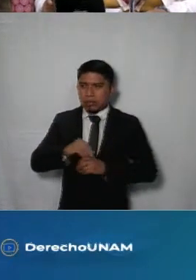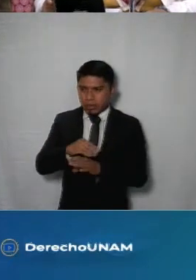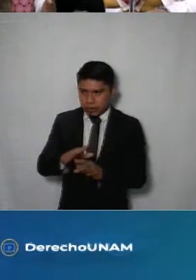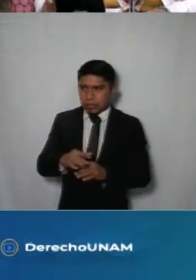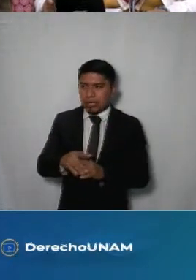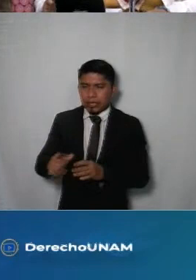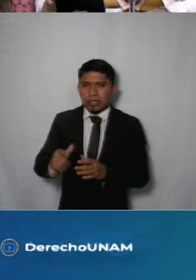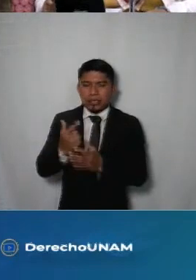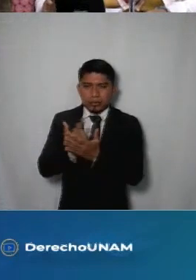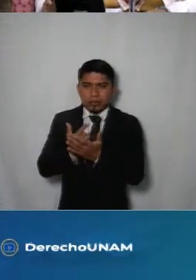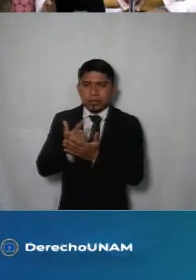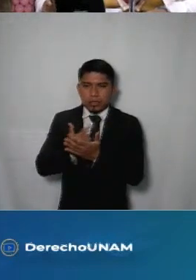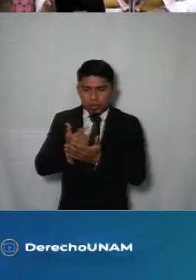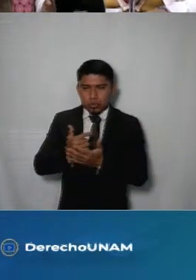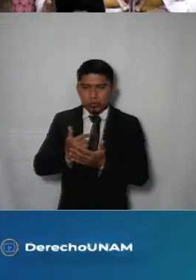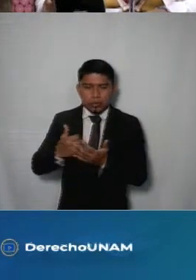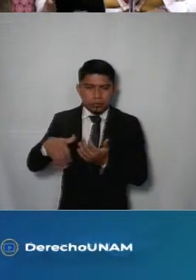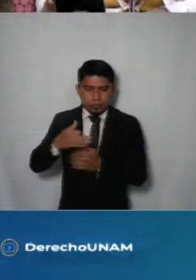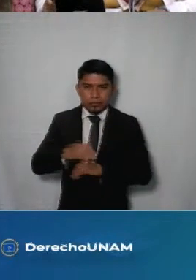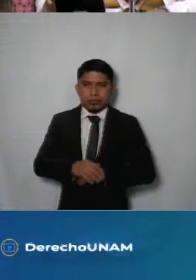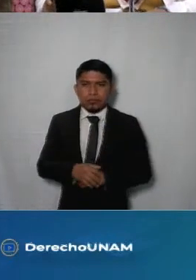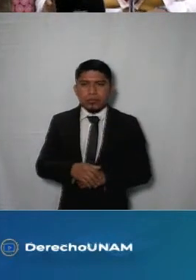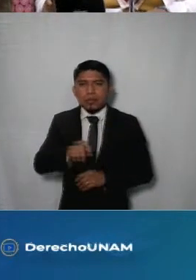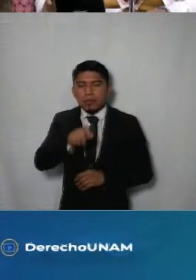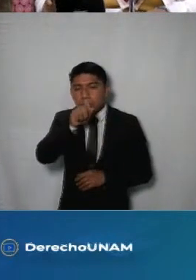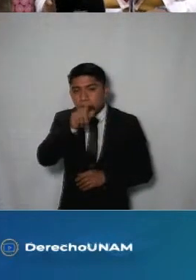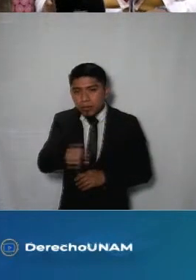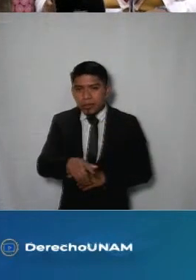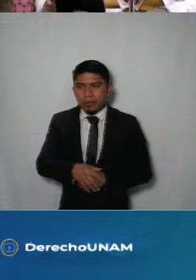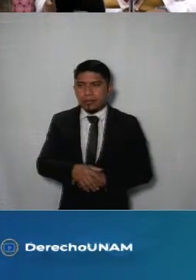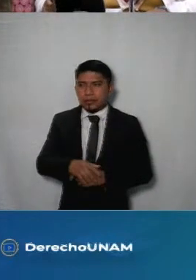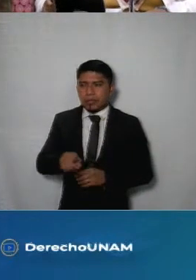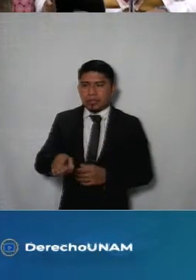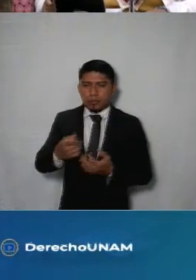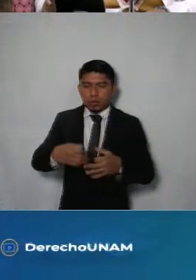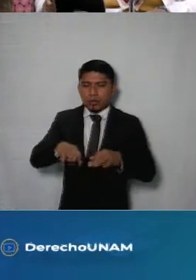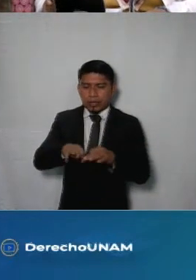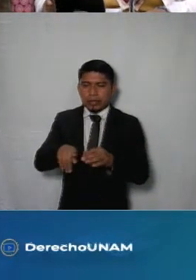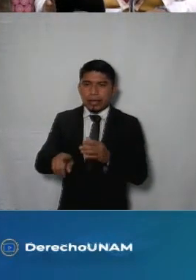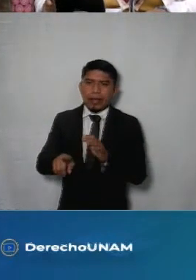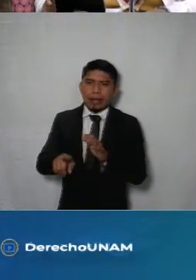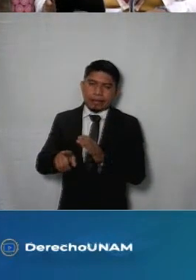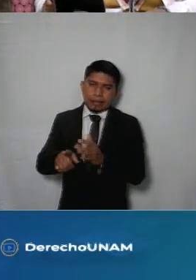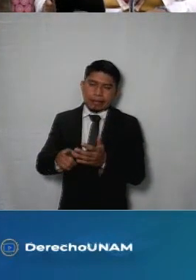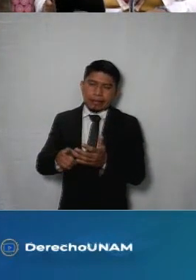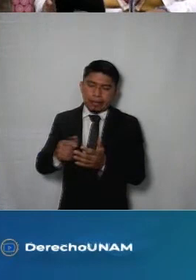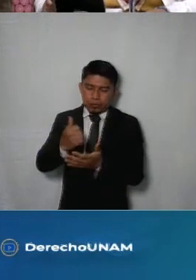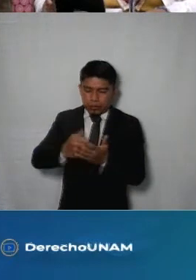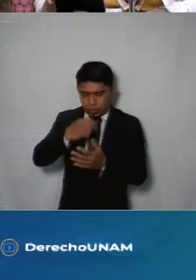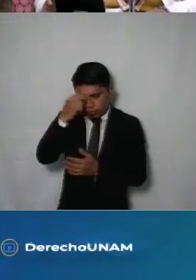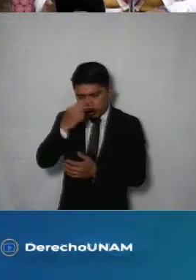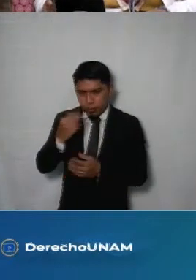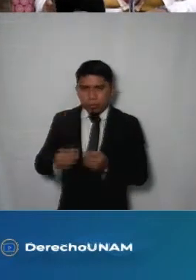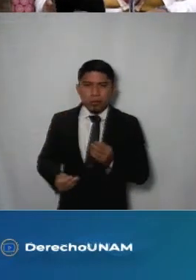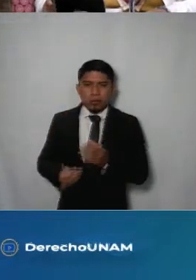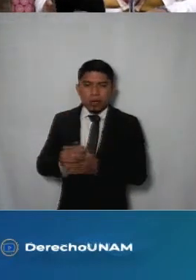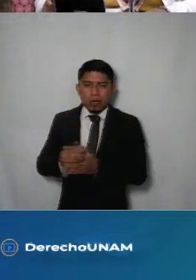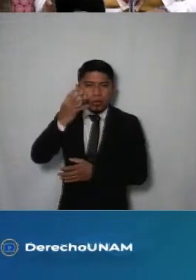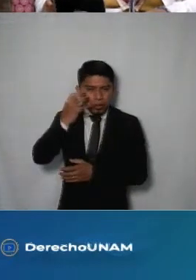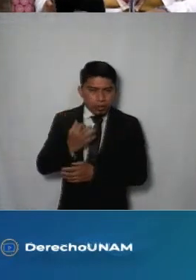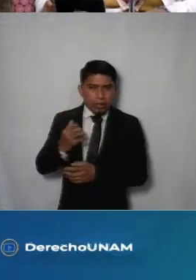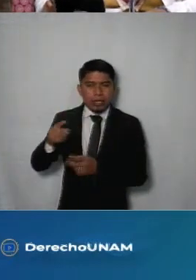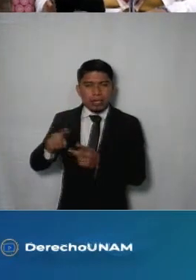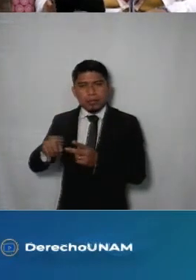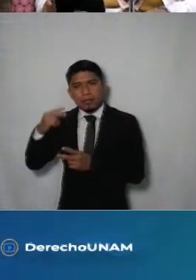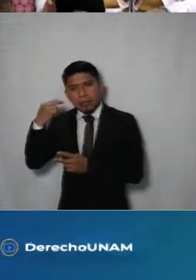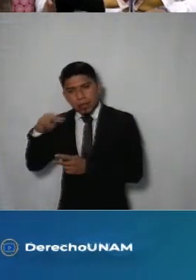transparencia y la rendición de cuentas también resulta alarmante que la ciudad de México al igual que Nuevo León y